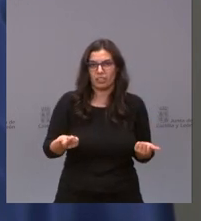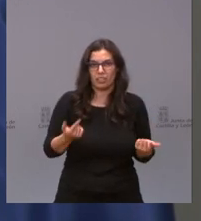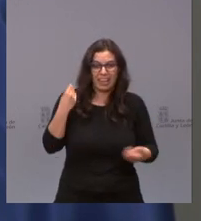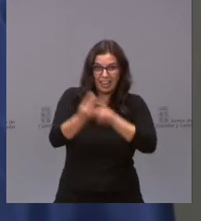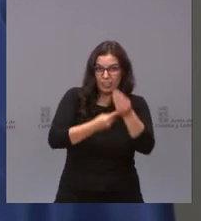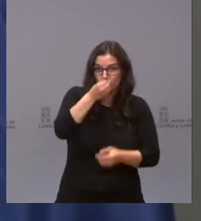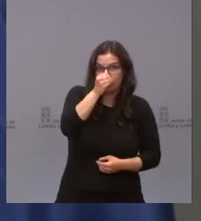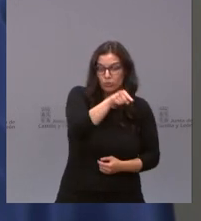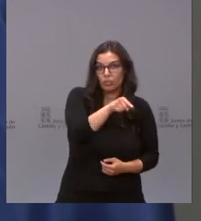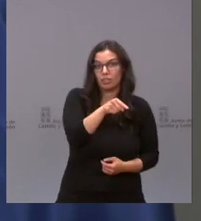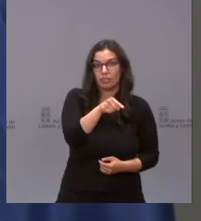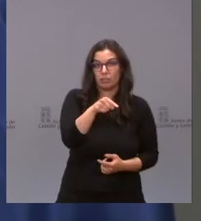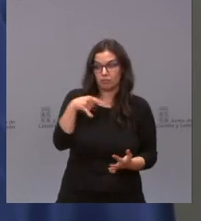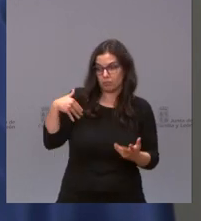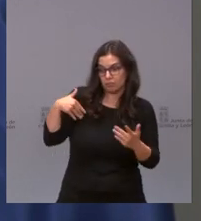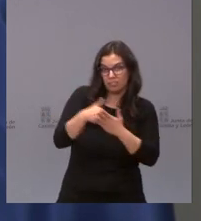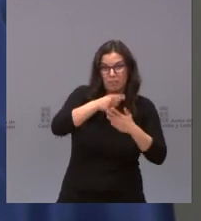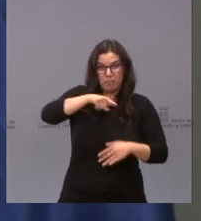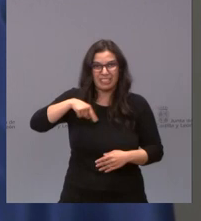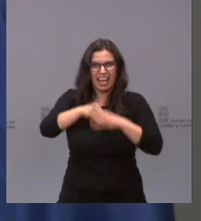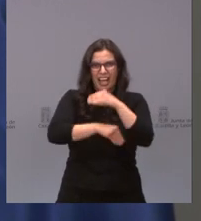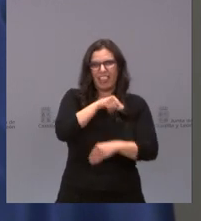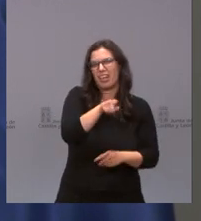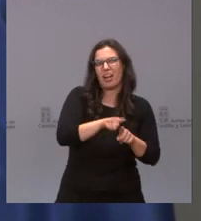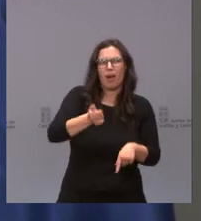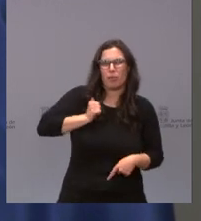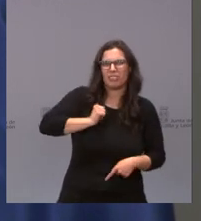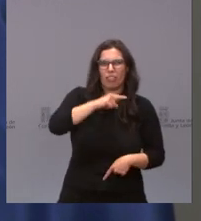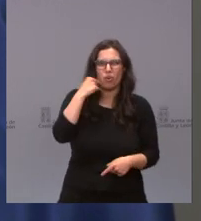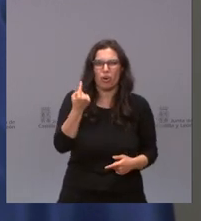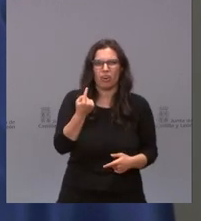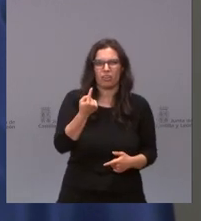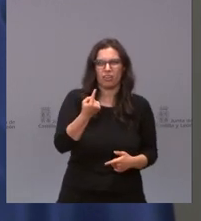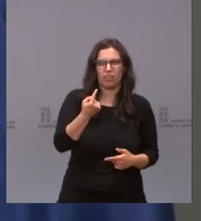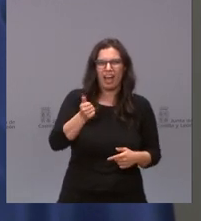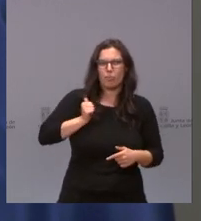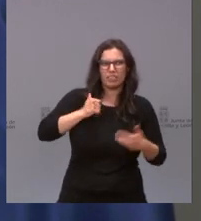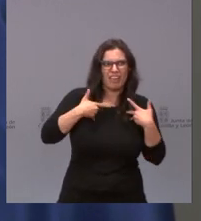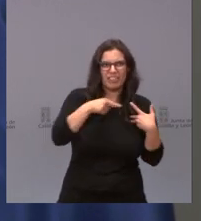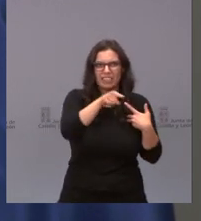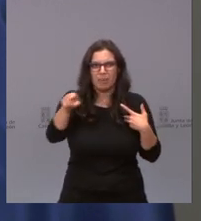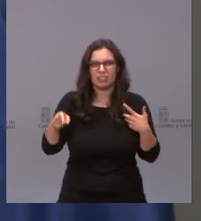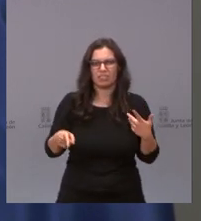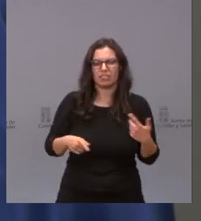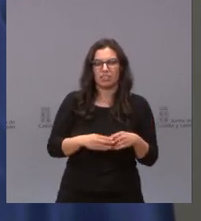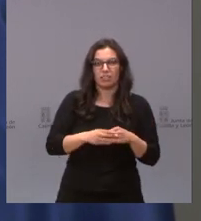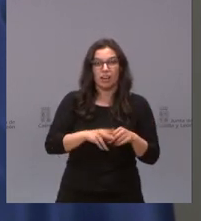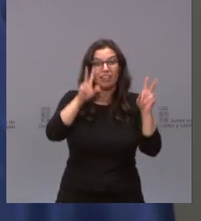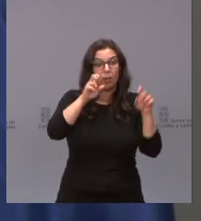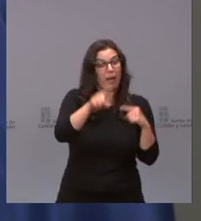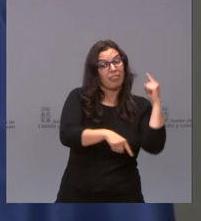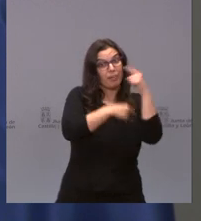el Partido Socialista durante estos últimos meses, utilizando el dolor a las víctimas, en asuntos que luego